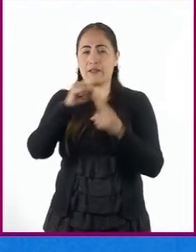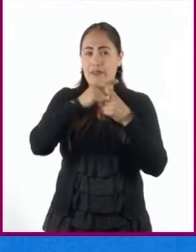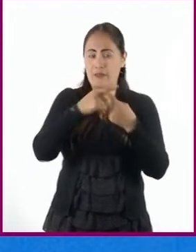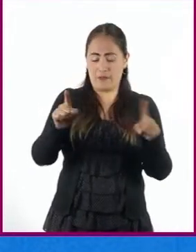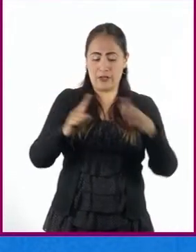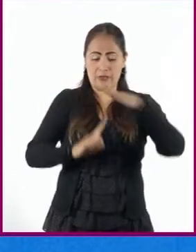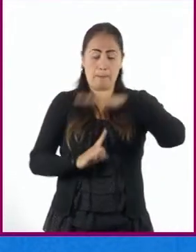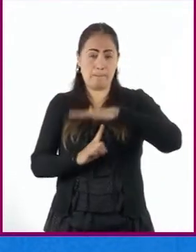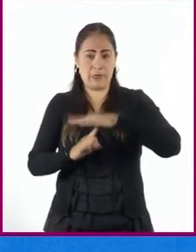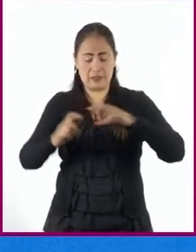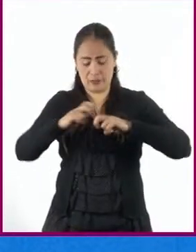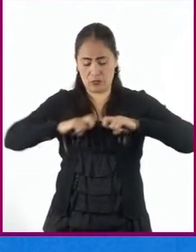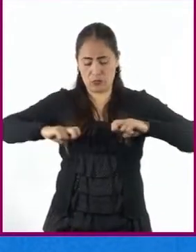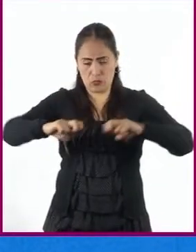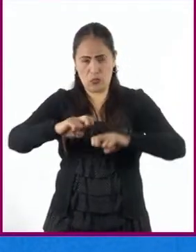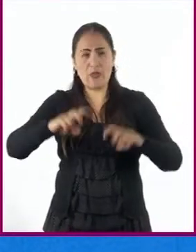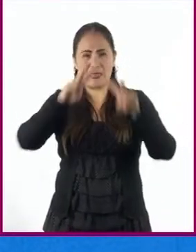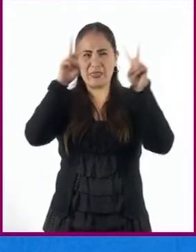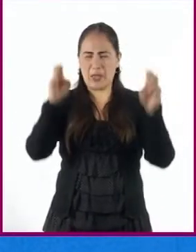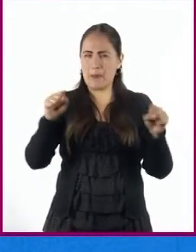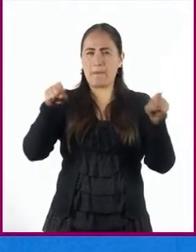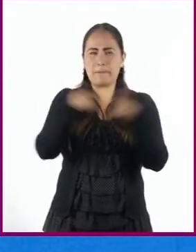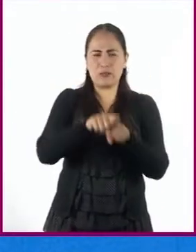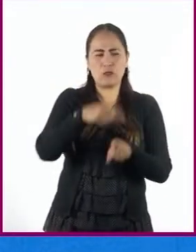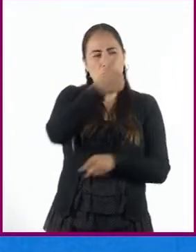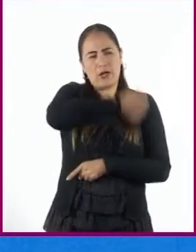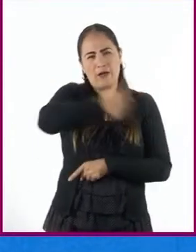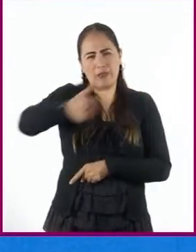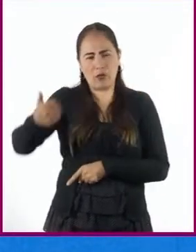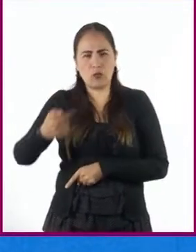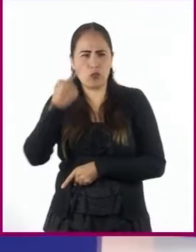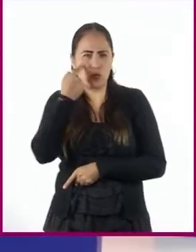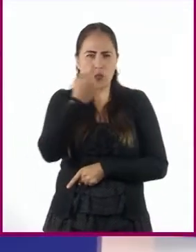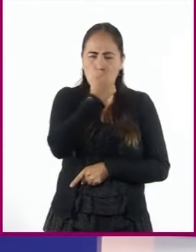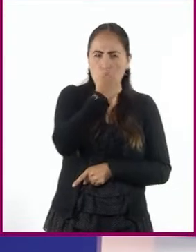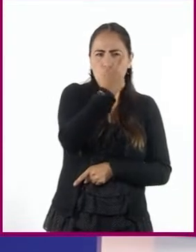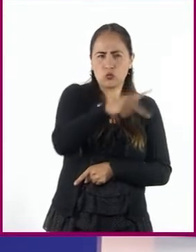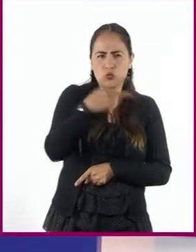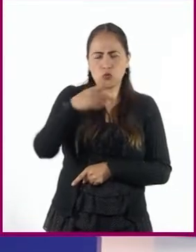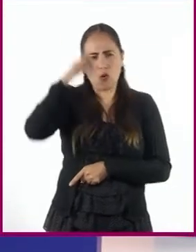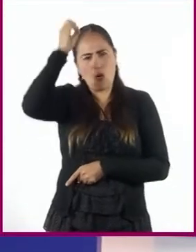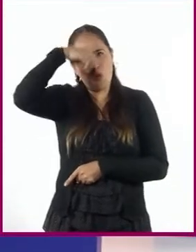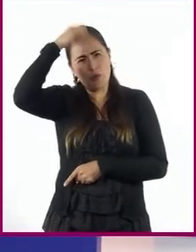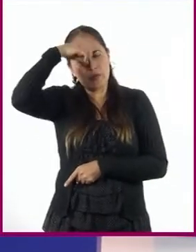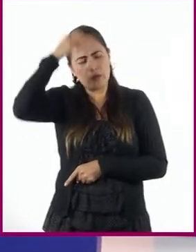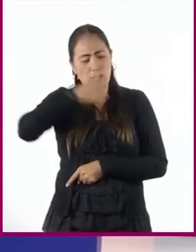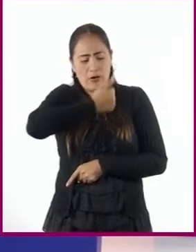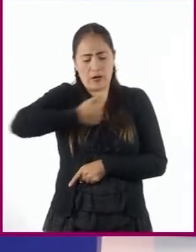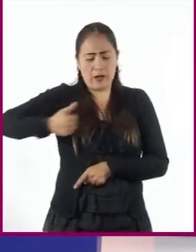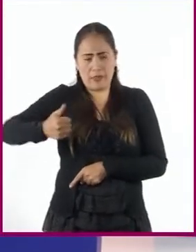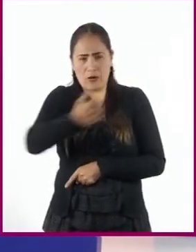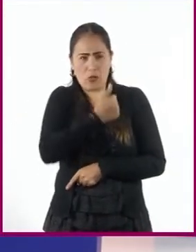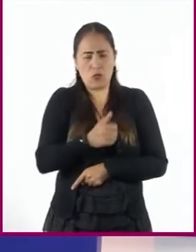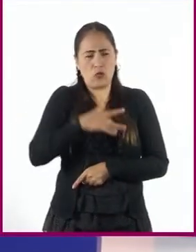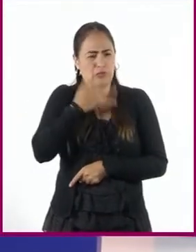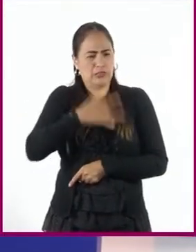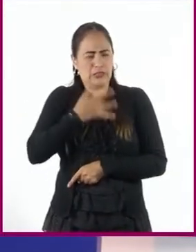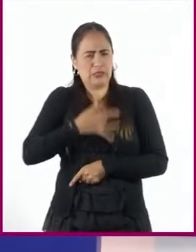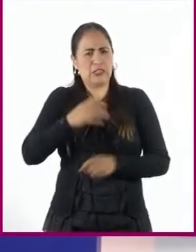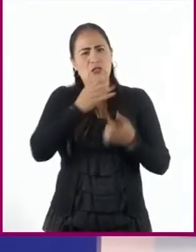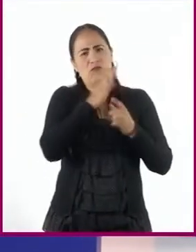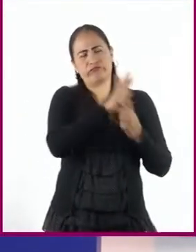distintos ángulos de un mismo tema y cada uno de los expertos expone una serie de argumentos y puntos de vista